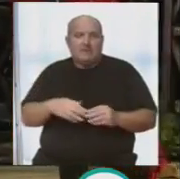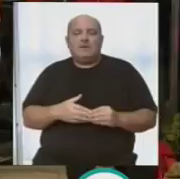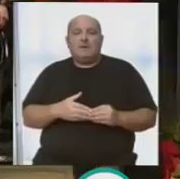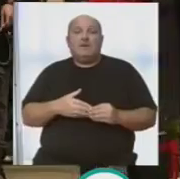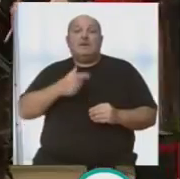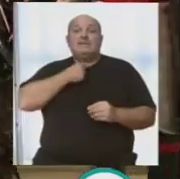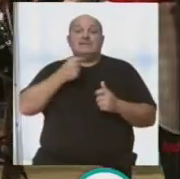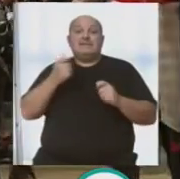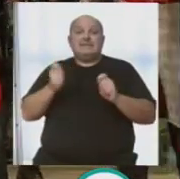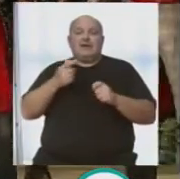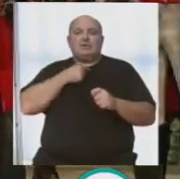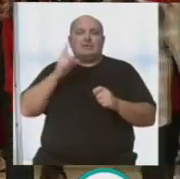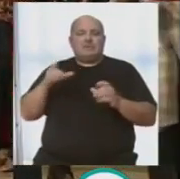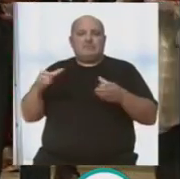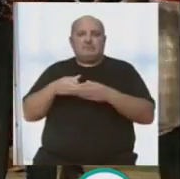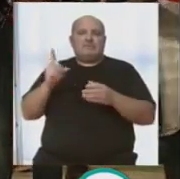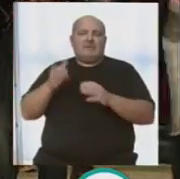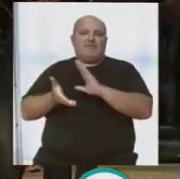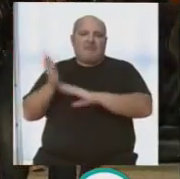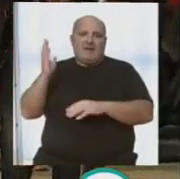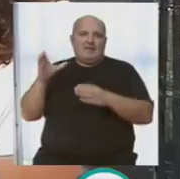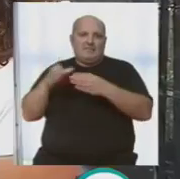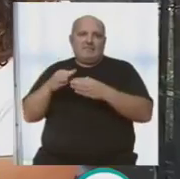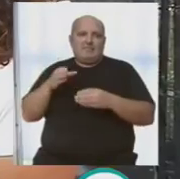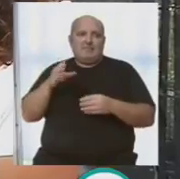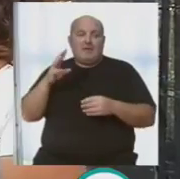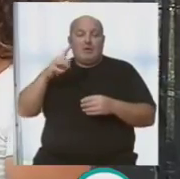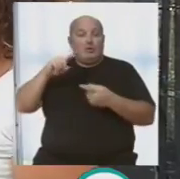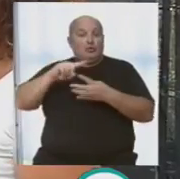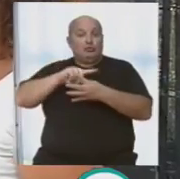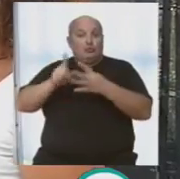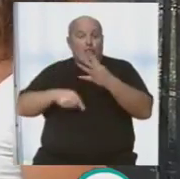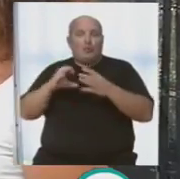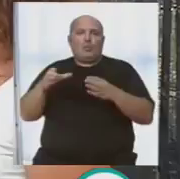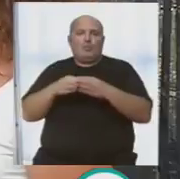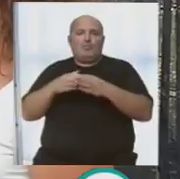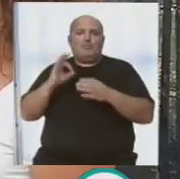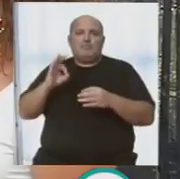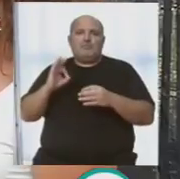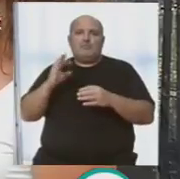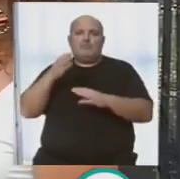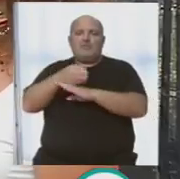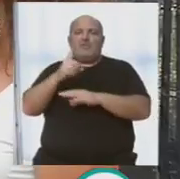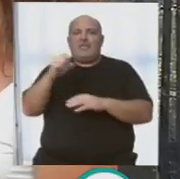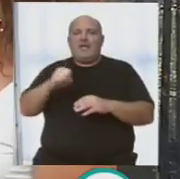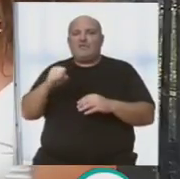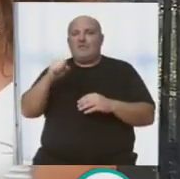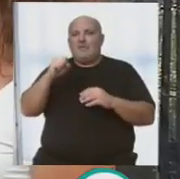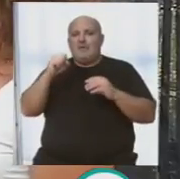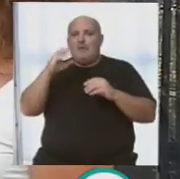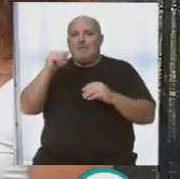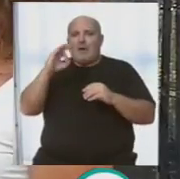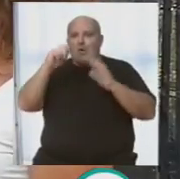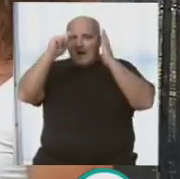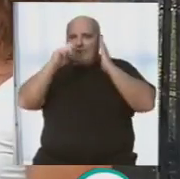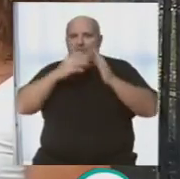la chirigota de Benaluque, cerrando el cartel. Y además todos los grupos van a hacerle un guiño a Paco Alba, van a interpretar algo